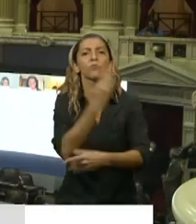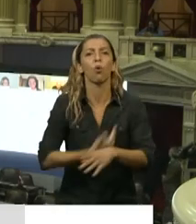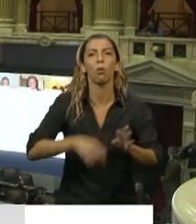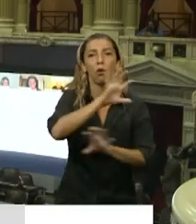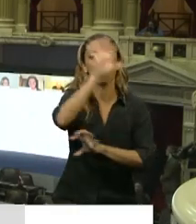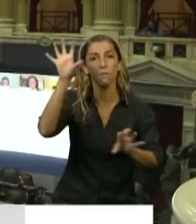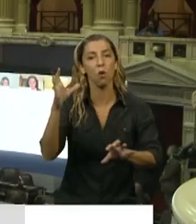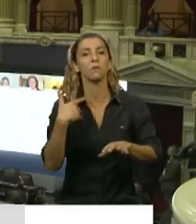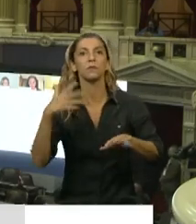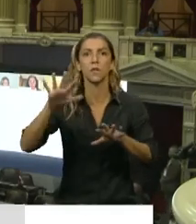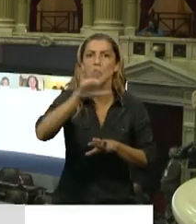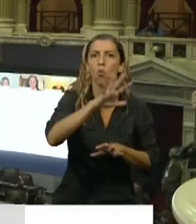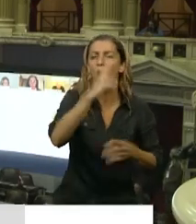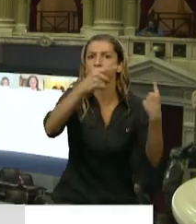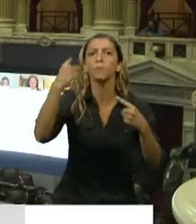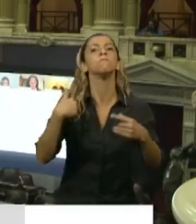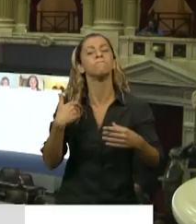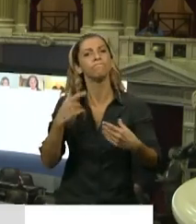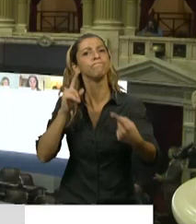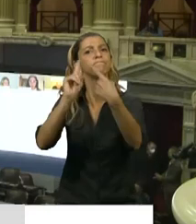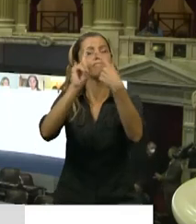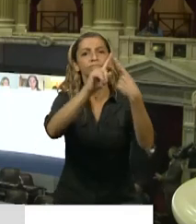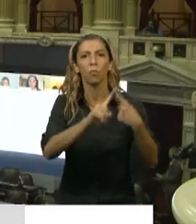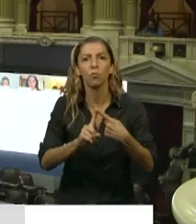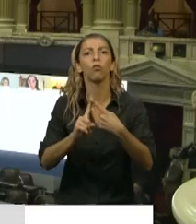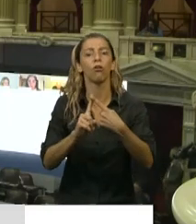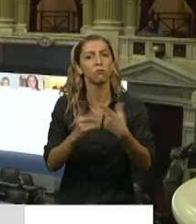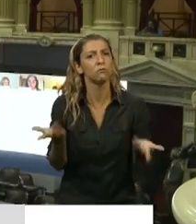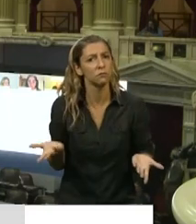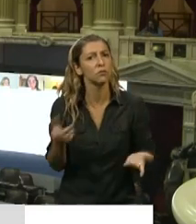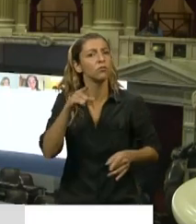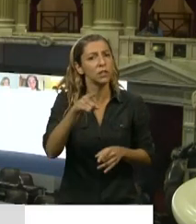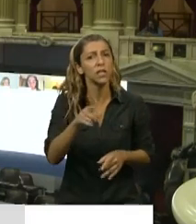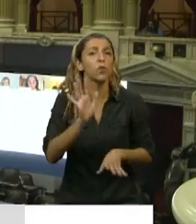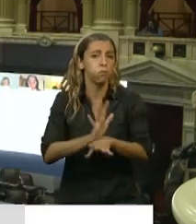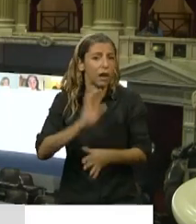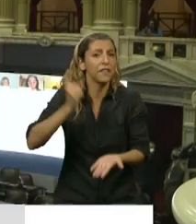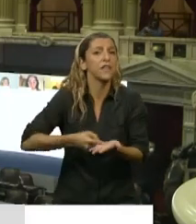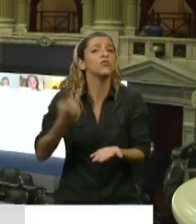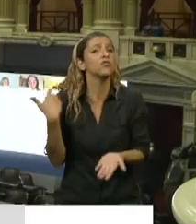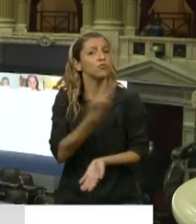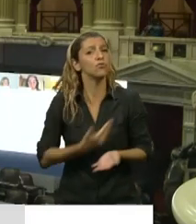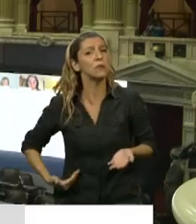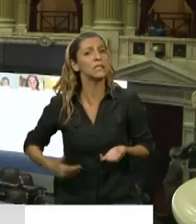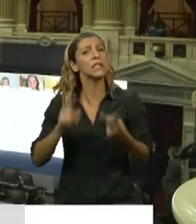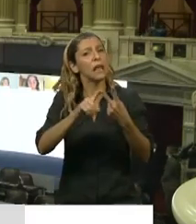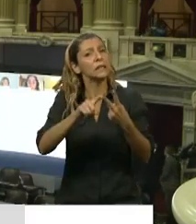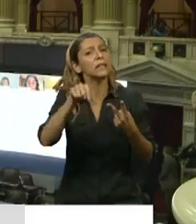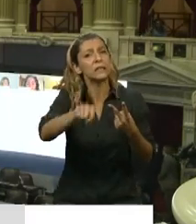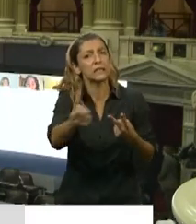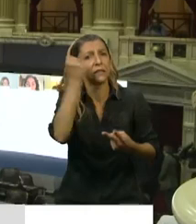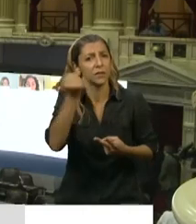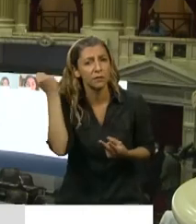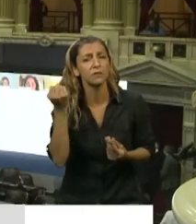provinciales, que tienen representación pluripartidaria. Y eso ha sido una definición política que tiene que ver con la lectura de cómo